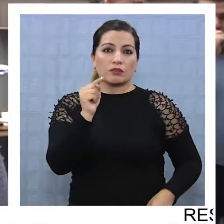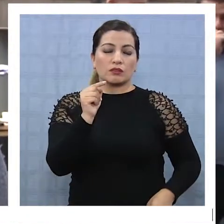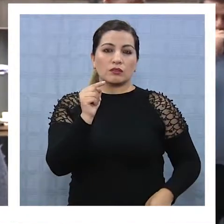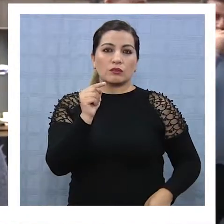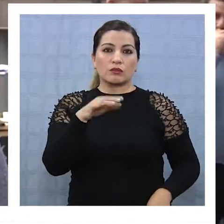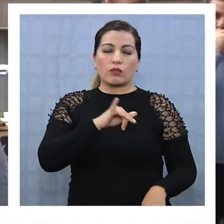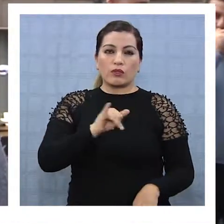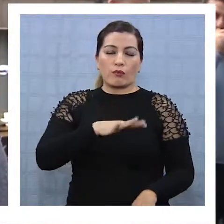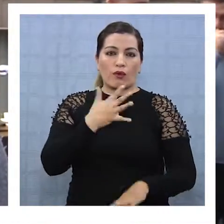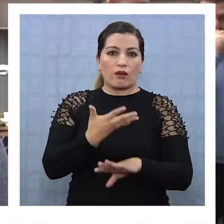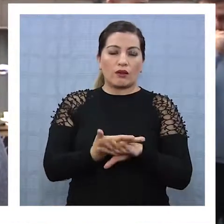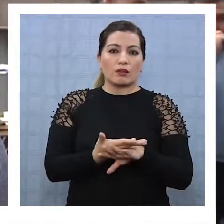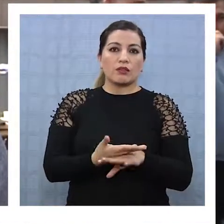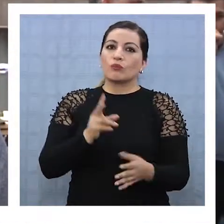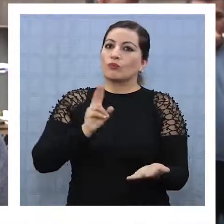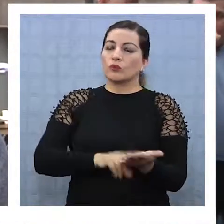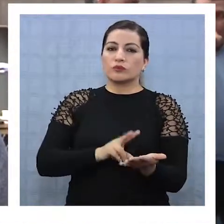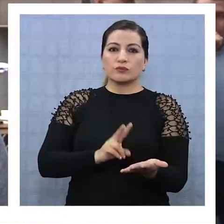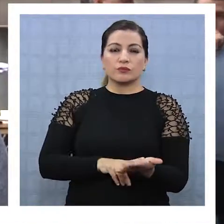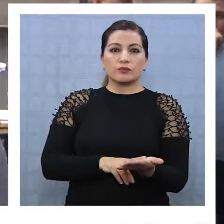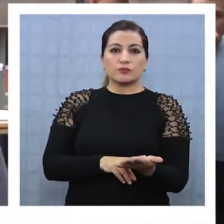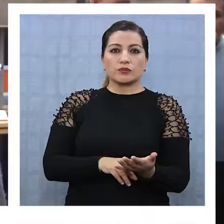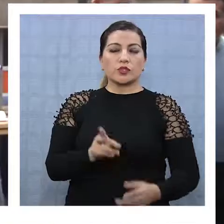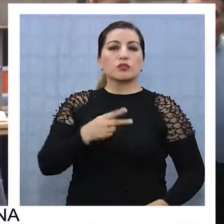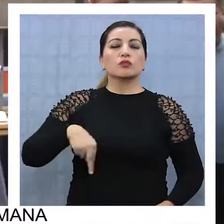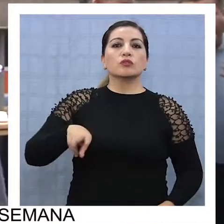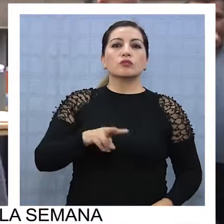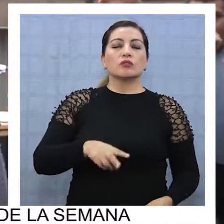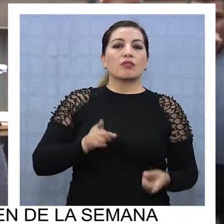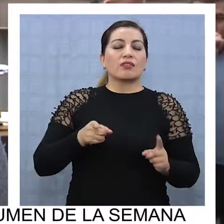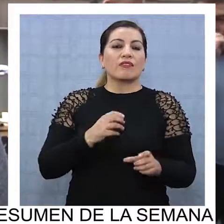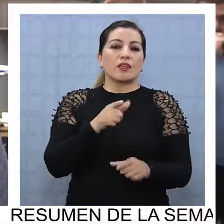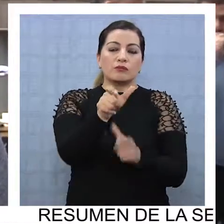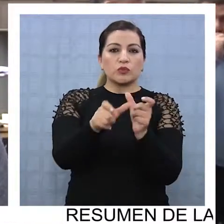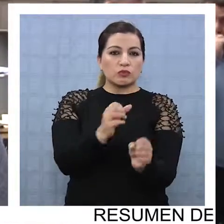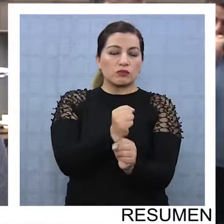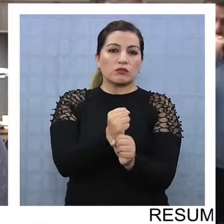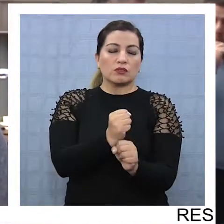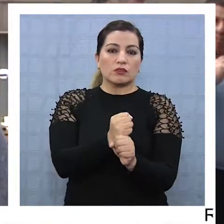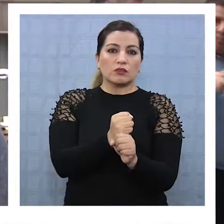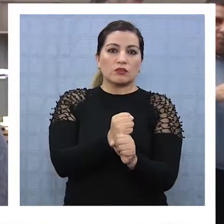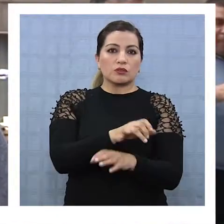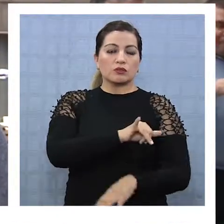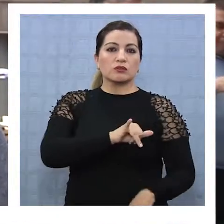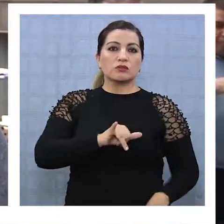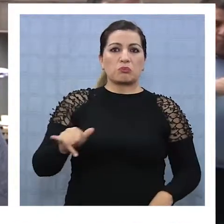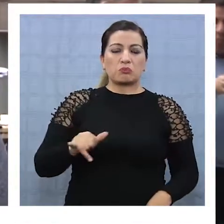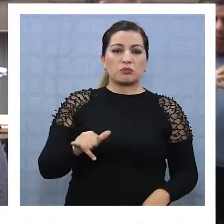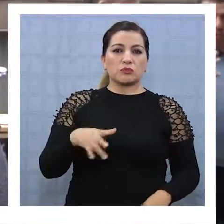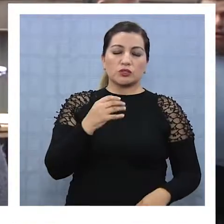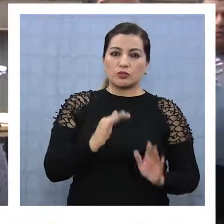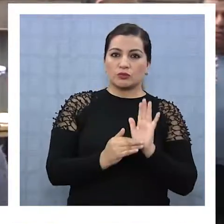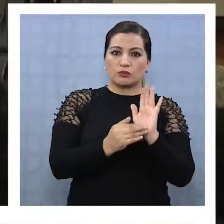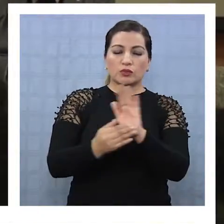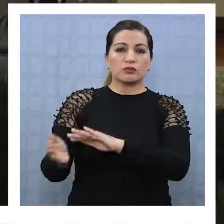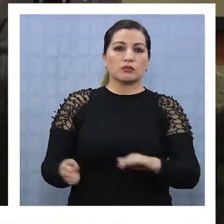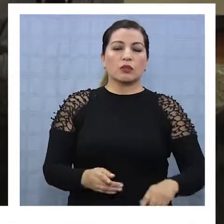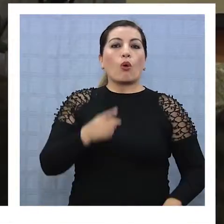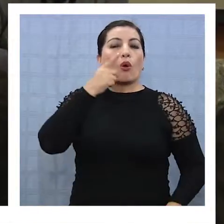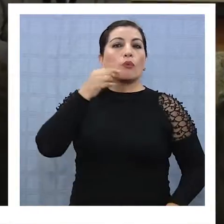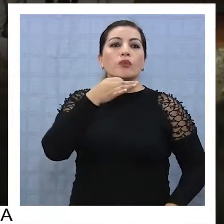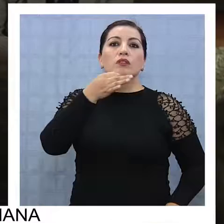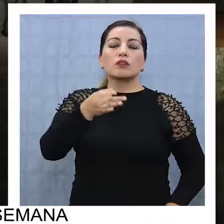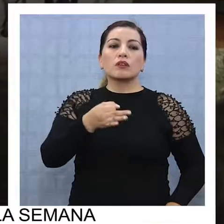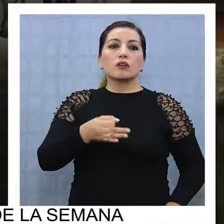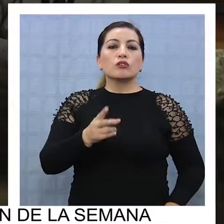pero cuando llega, después realmente como nosotros nos debemos a los trabajadores, cuando llega reflejado a ellos. El